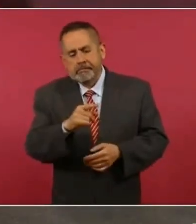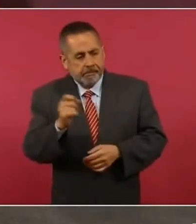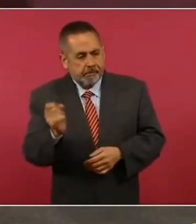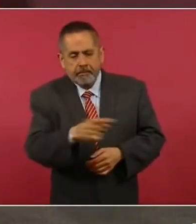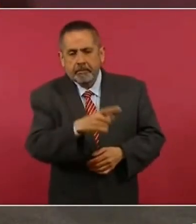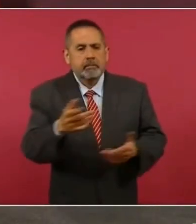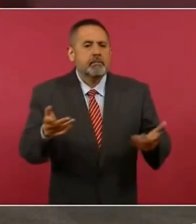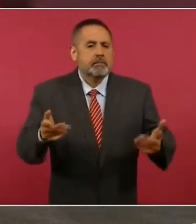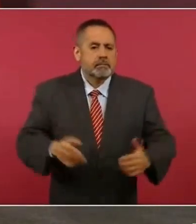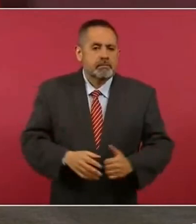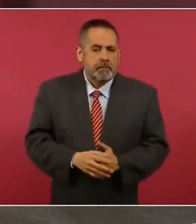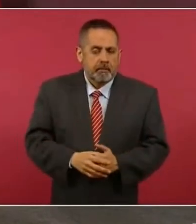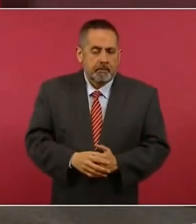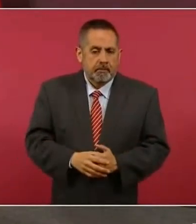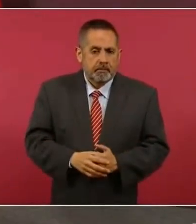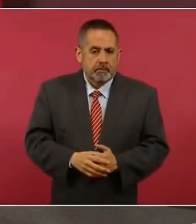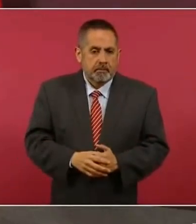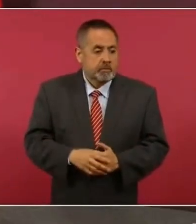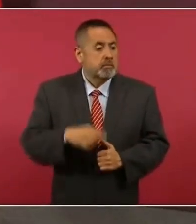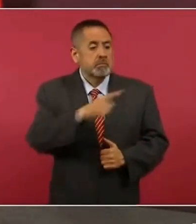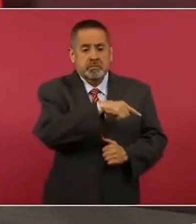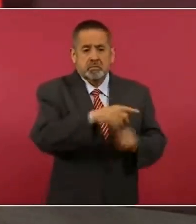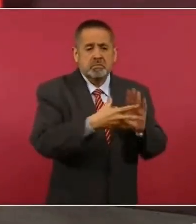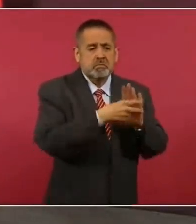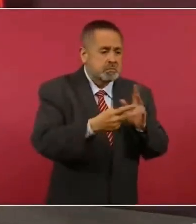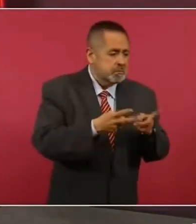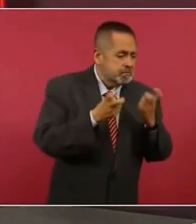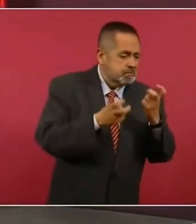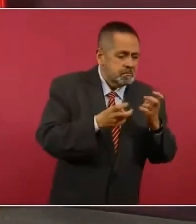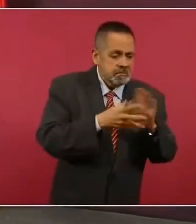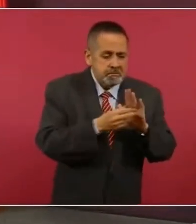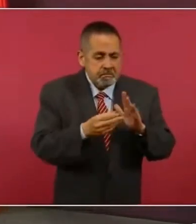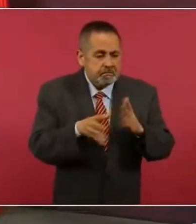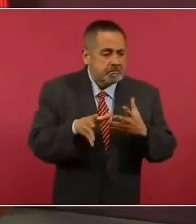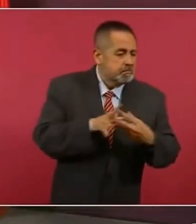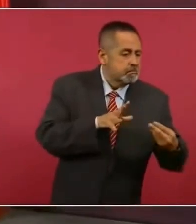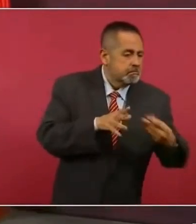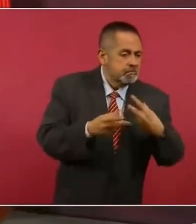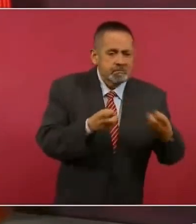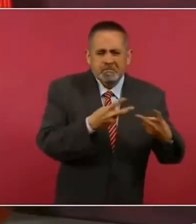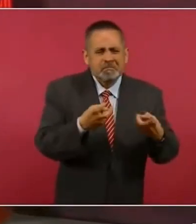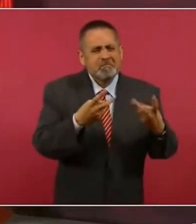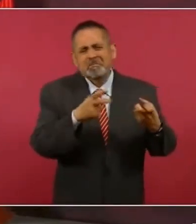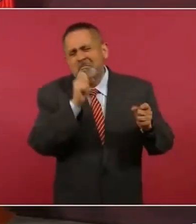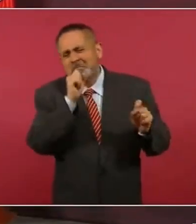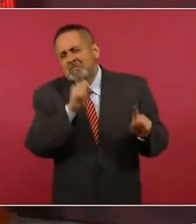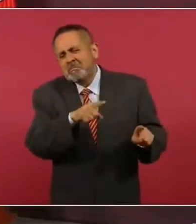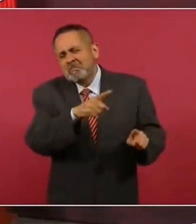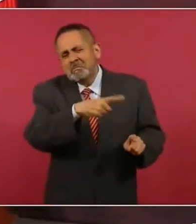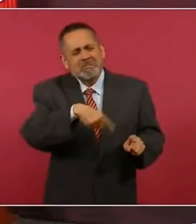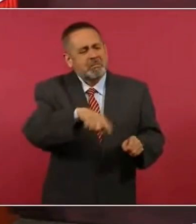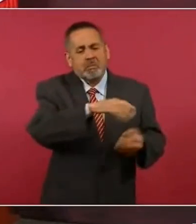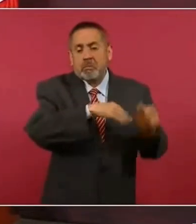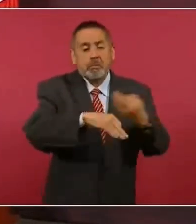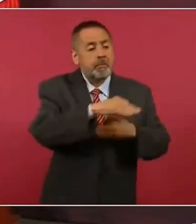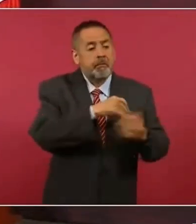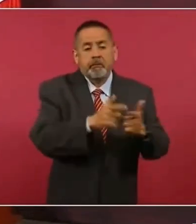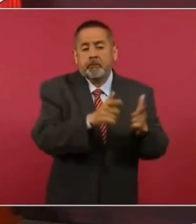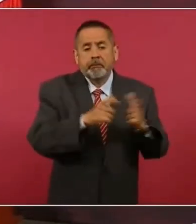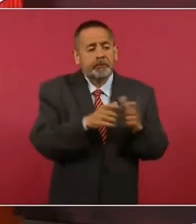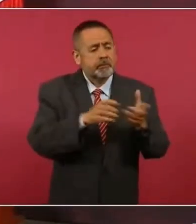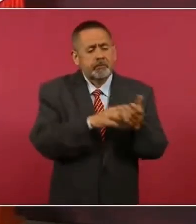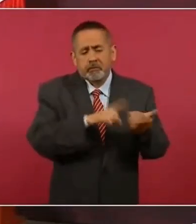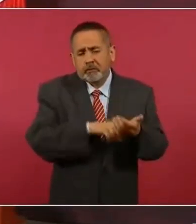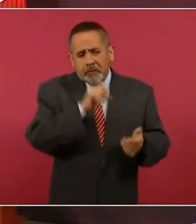no es corrupción,